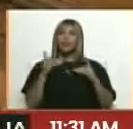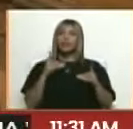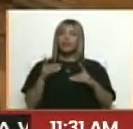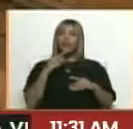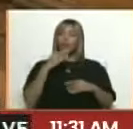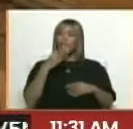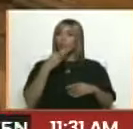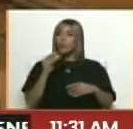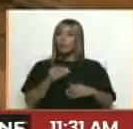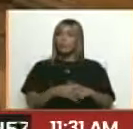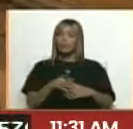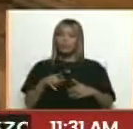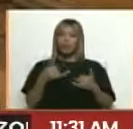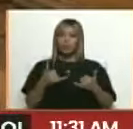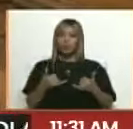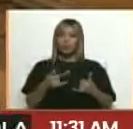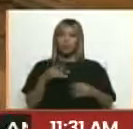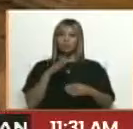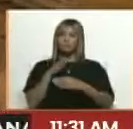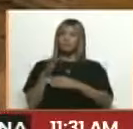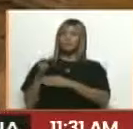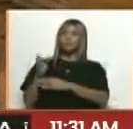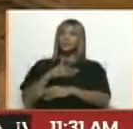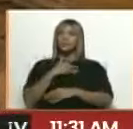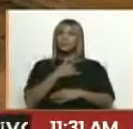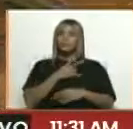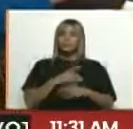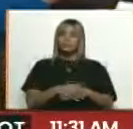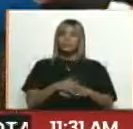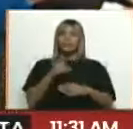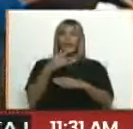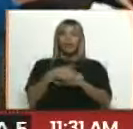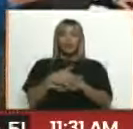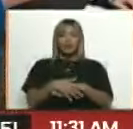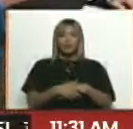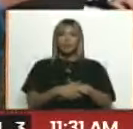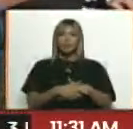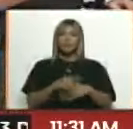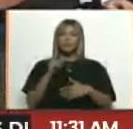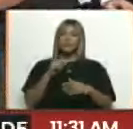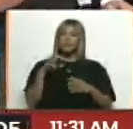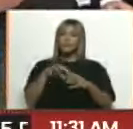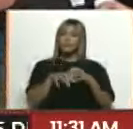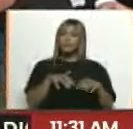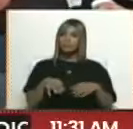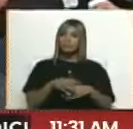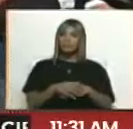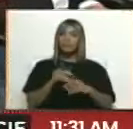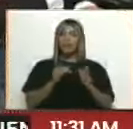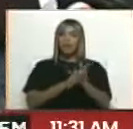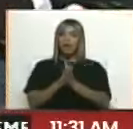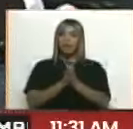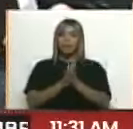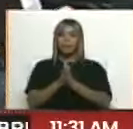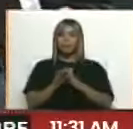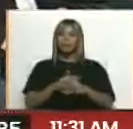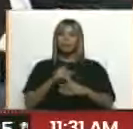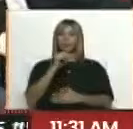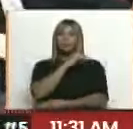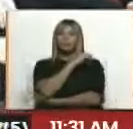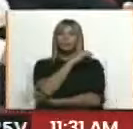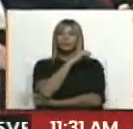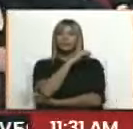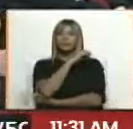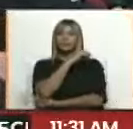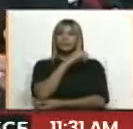nuestros jóvenes que hoy están en las universidades, que están en las calles, que están en los sectores, que están emprendiendo, que están desarrollando